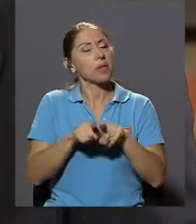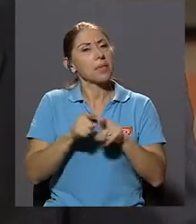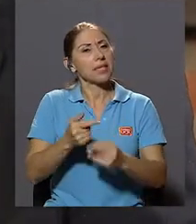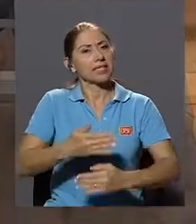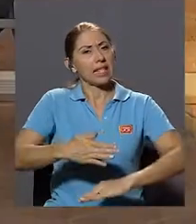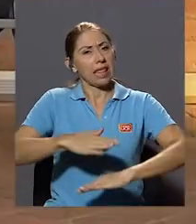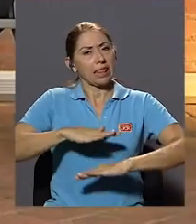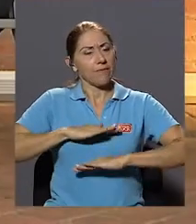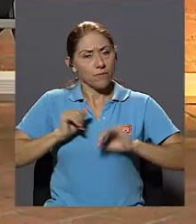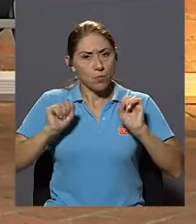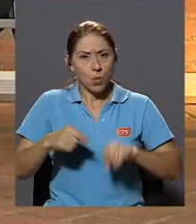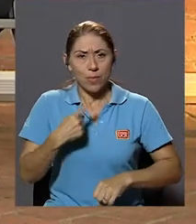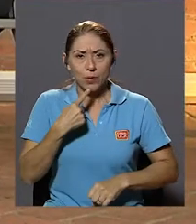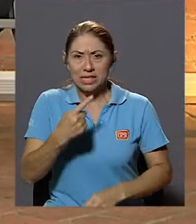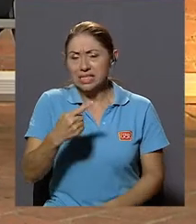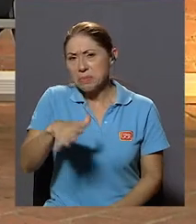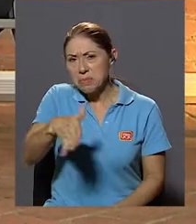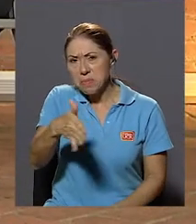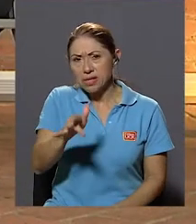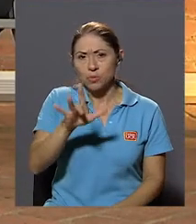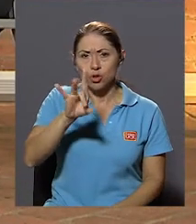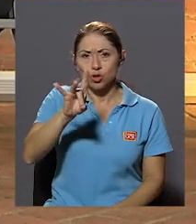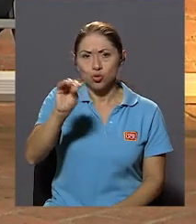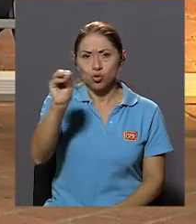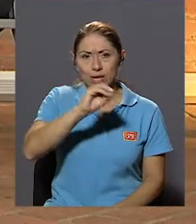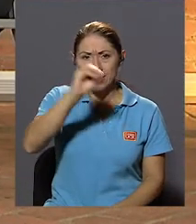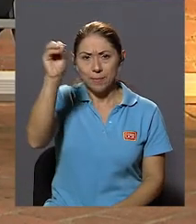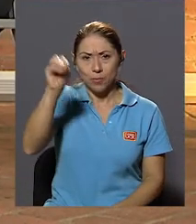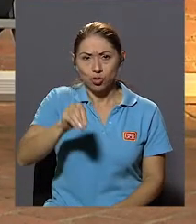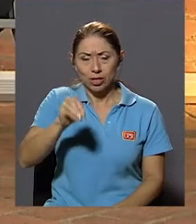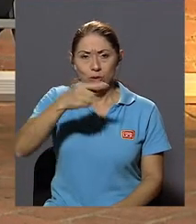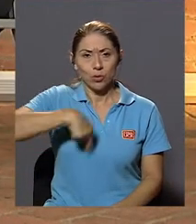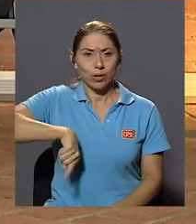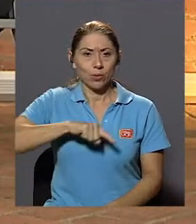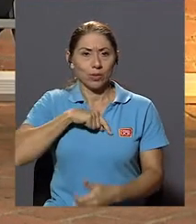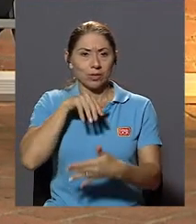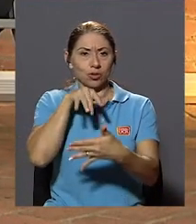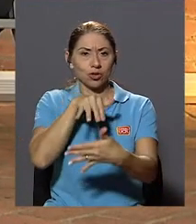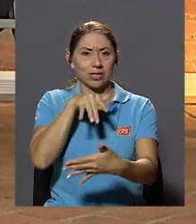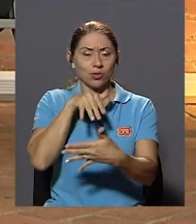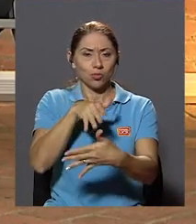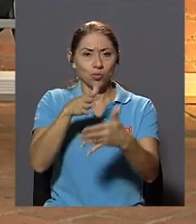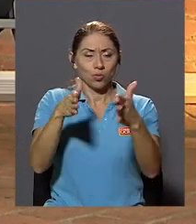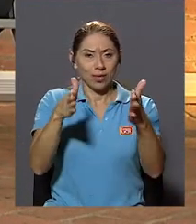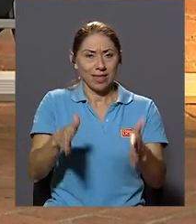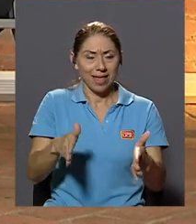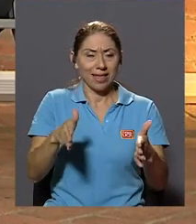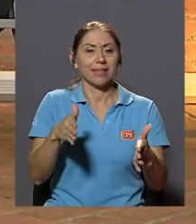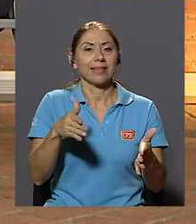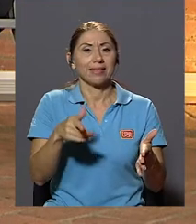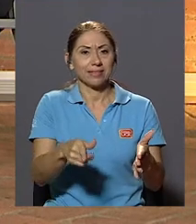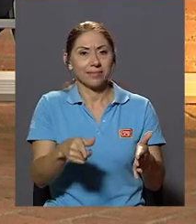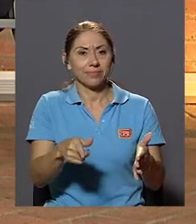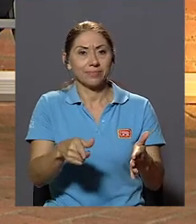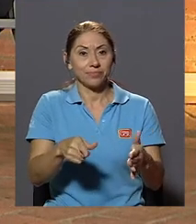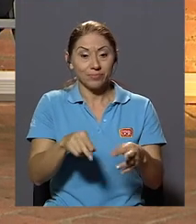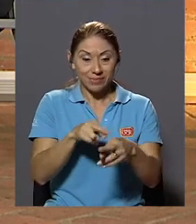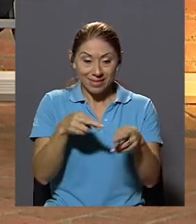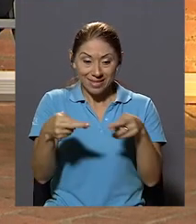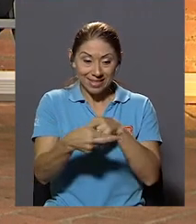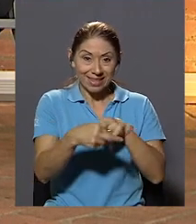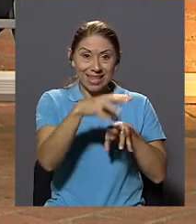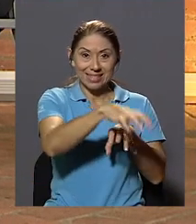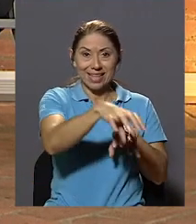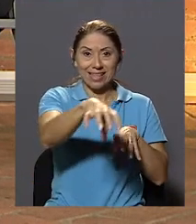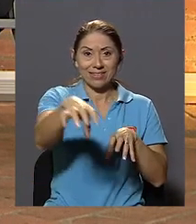satisfacción Decir Que alrededor Del 80% De nuestros Estudiantes Y nuestras Estudiantes De sedes